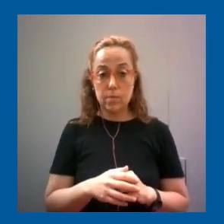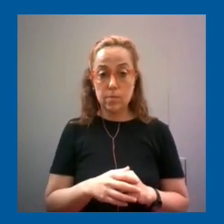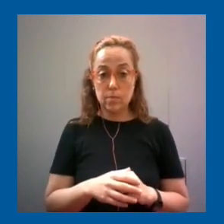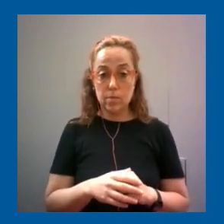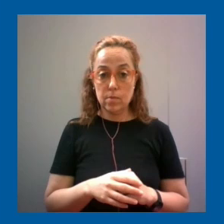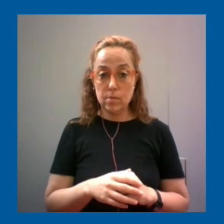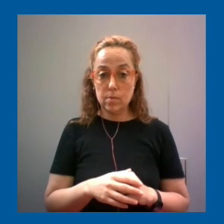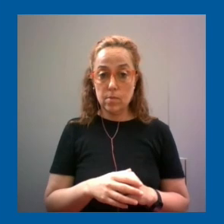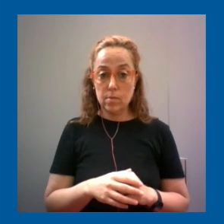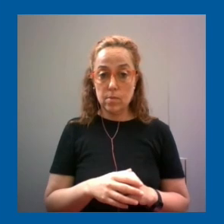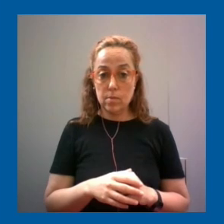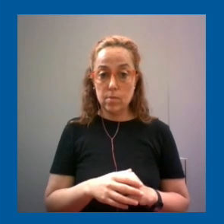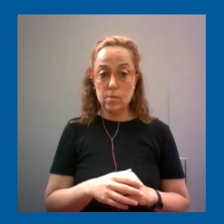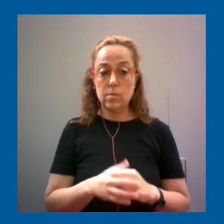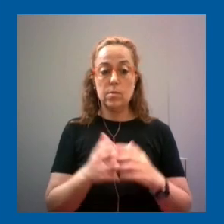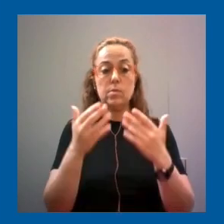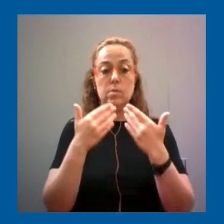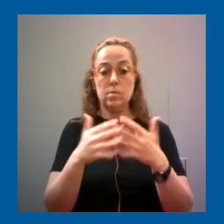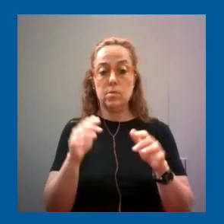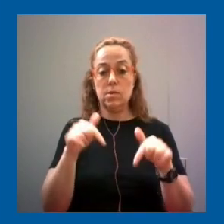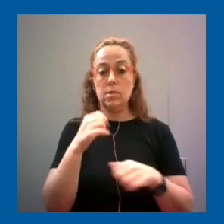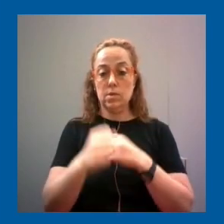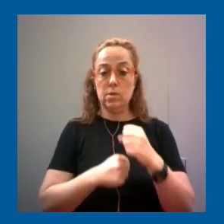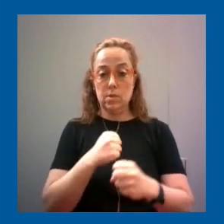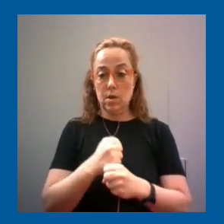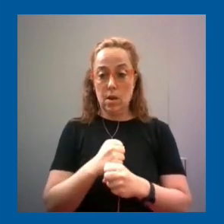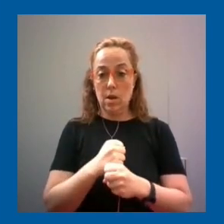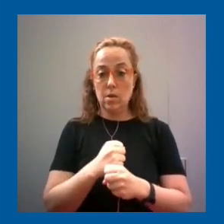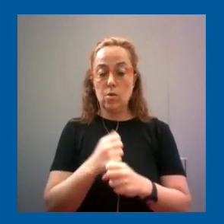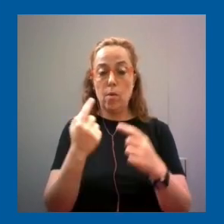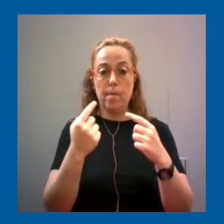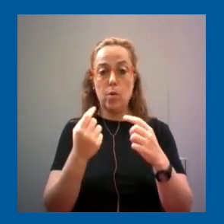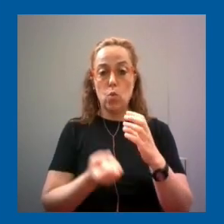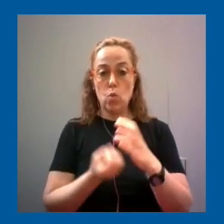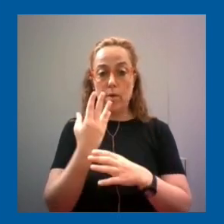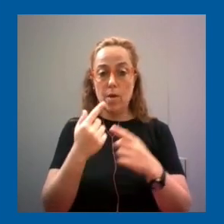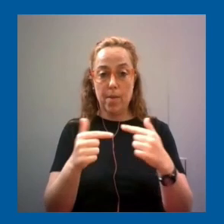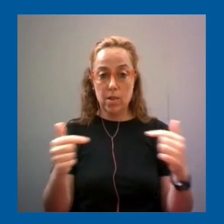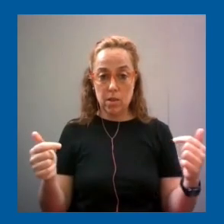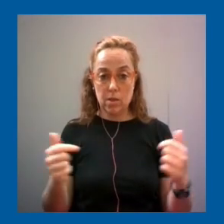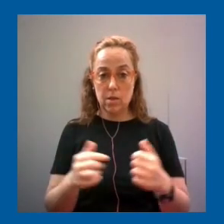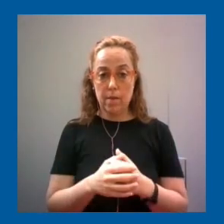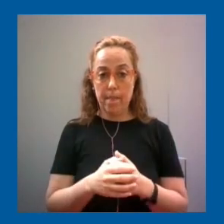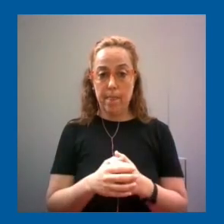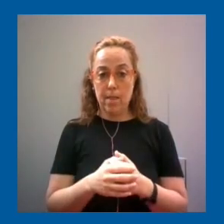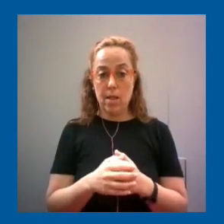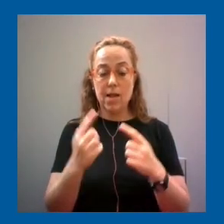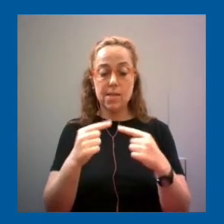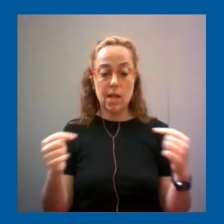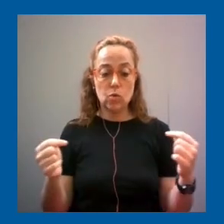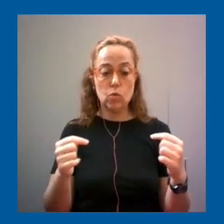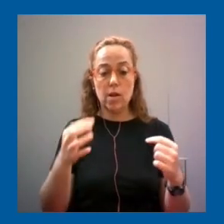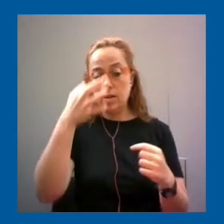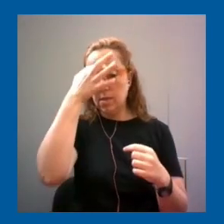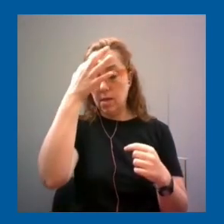se van a empezar a abordar a partir de este año en las las nuevas materias las nuevas asignaturas de ciencia de la computación